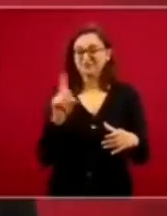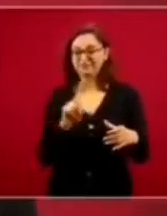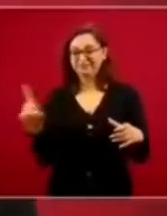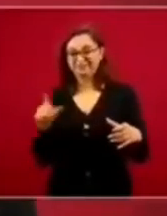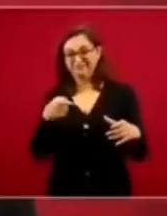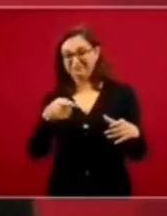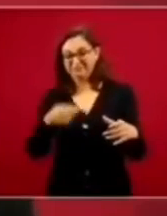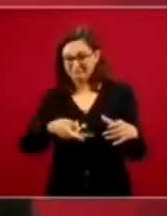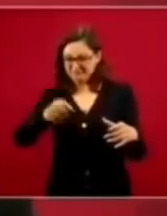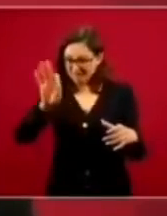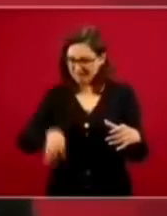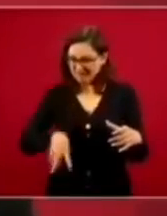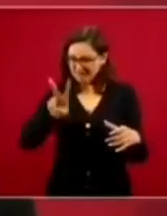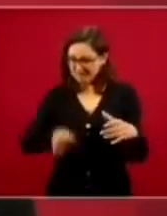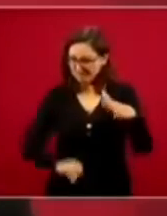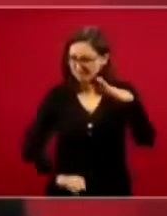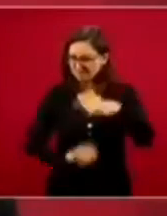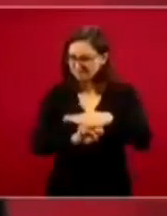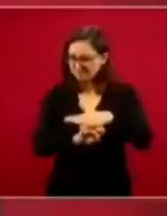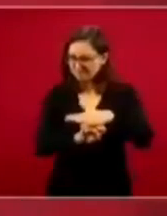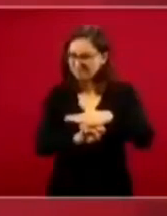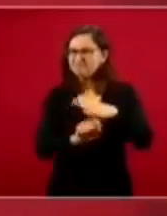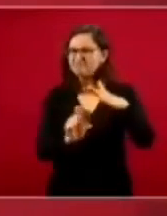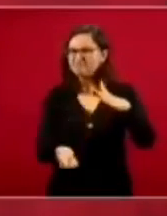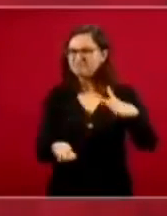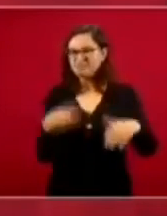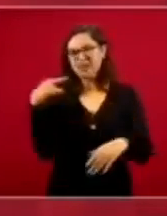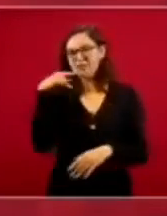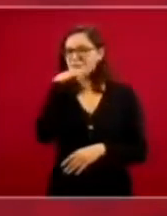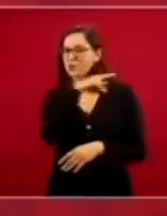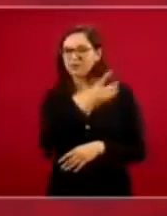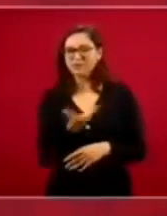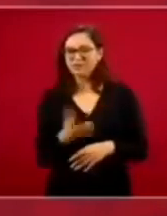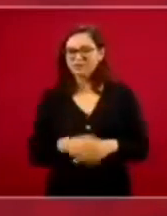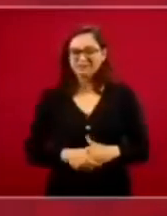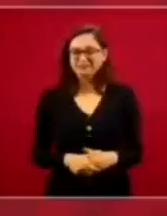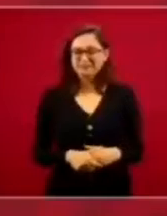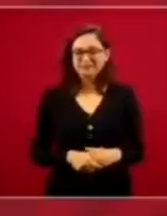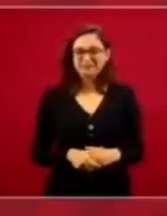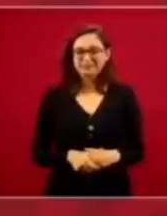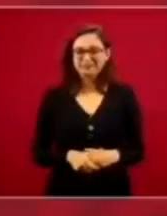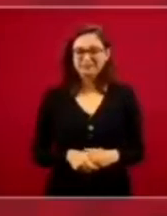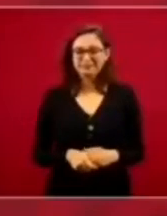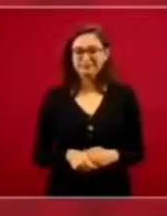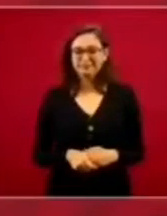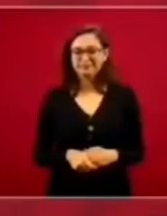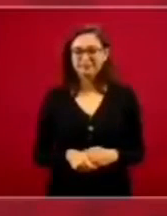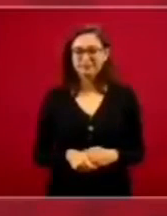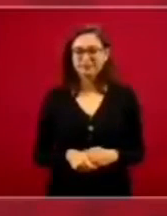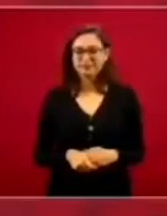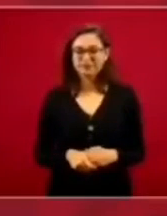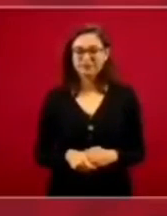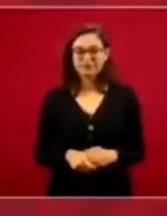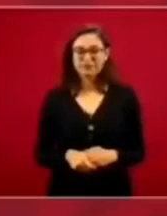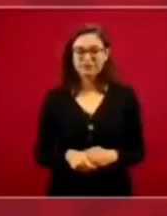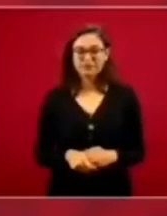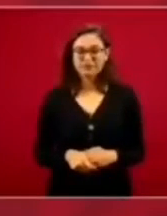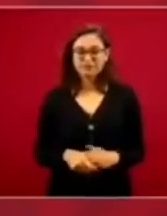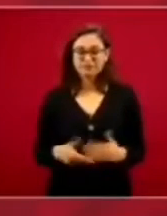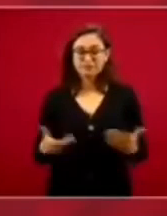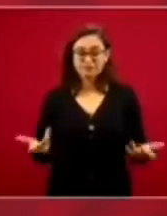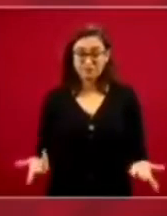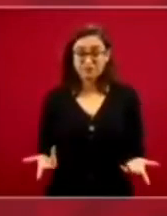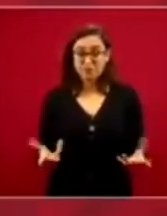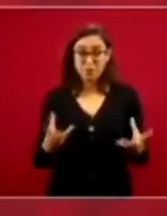hipocresía. Entonces, todo lo que crearon de sociedad